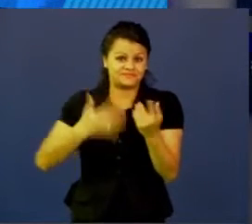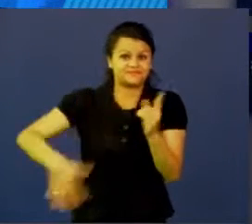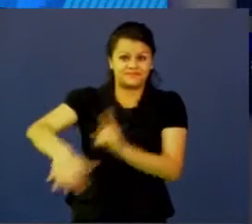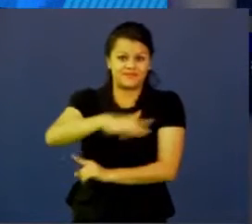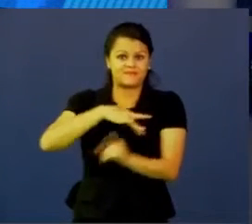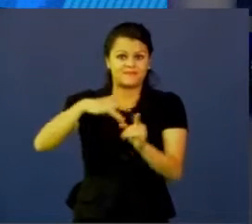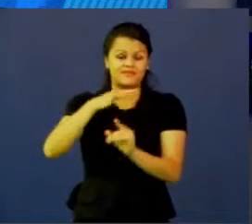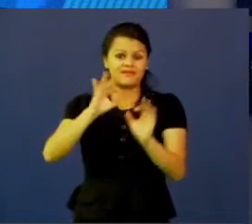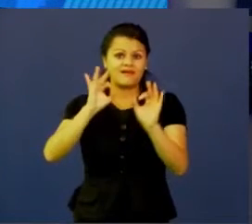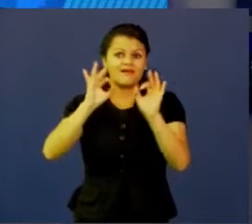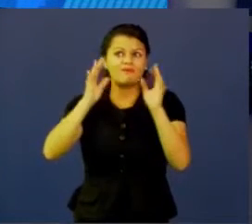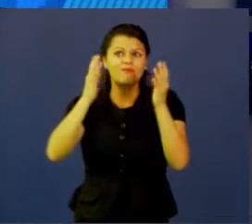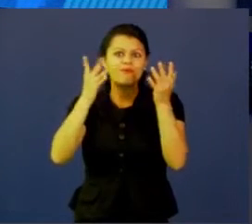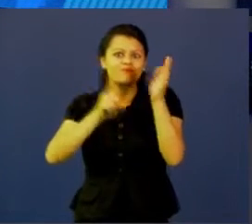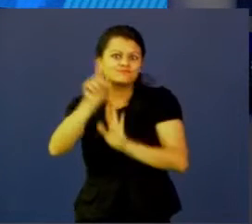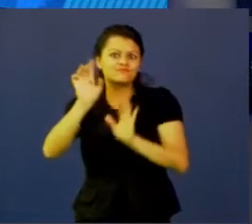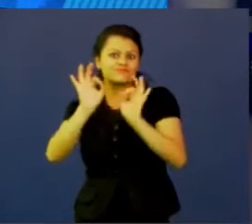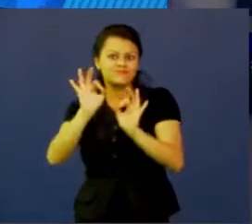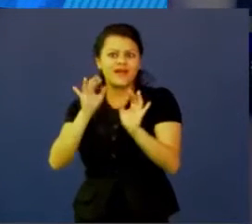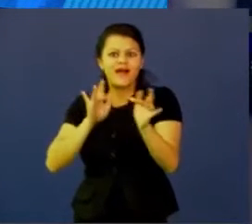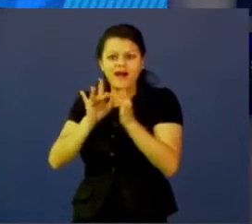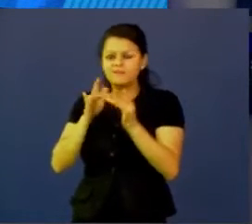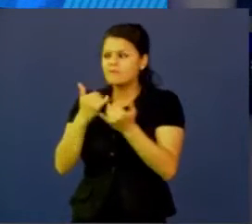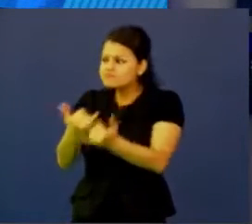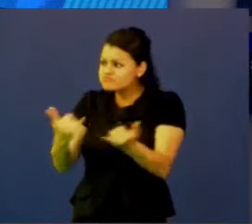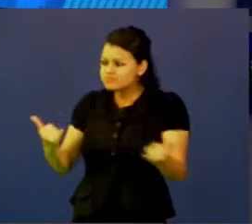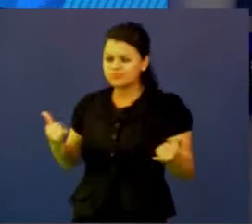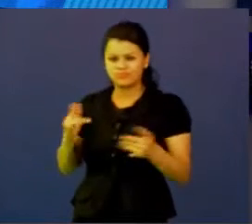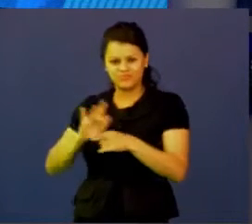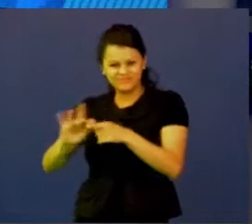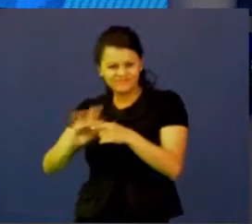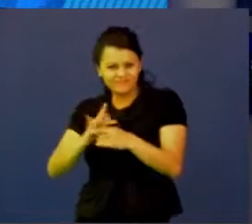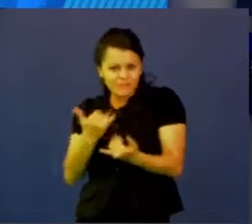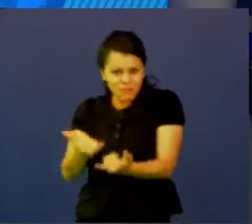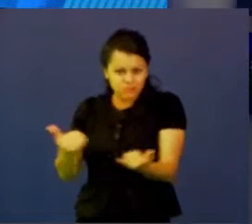adecuado, digamos, en nuestro entorno.